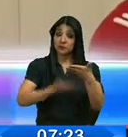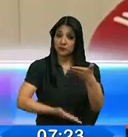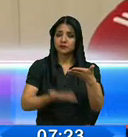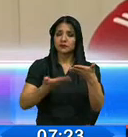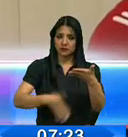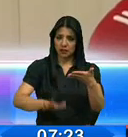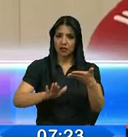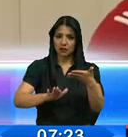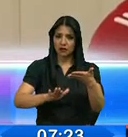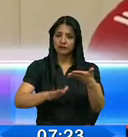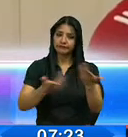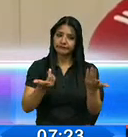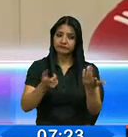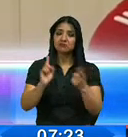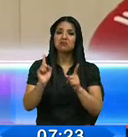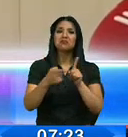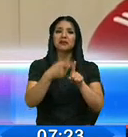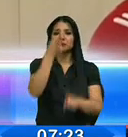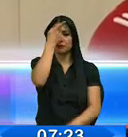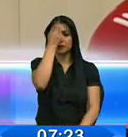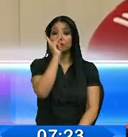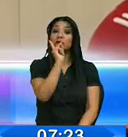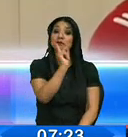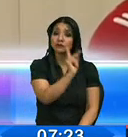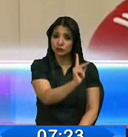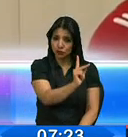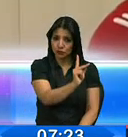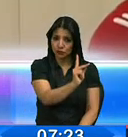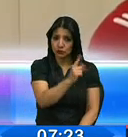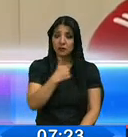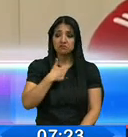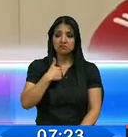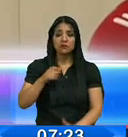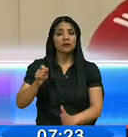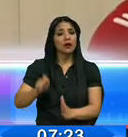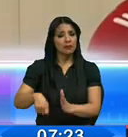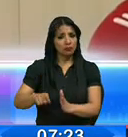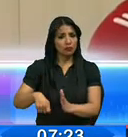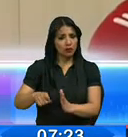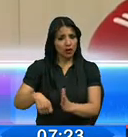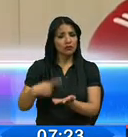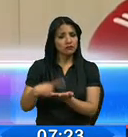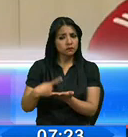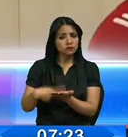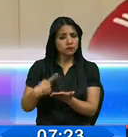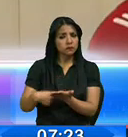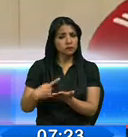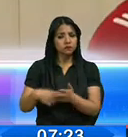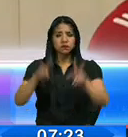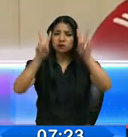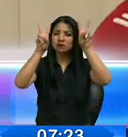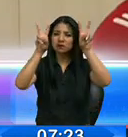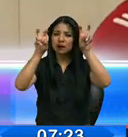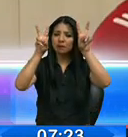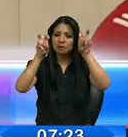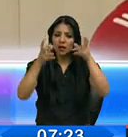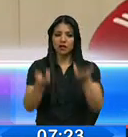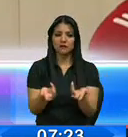es una sentencia de primera instancia, nuestros asesores legales están trabajando en el tema de la